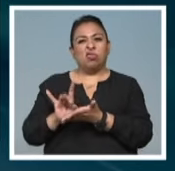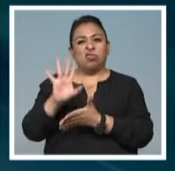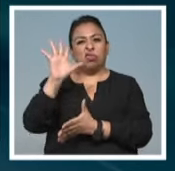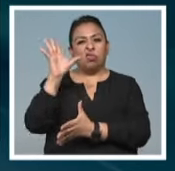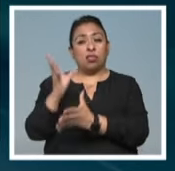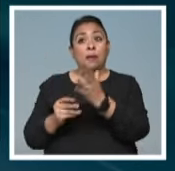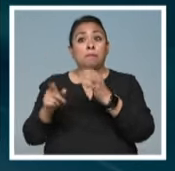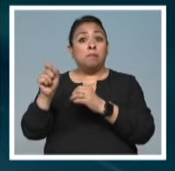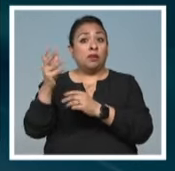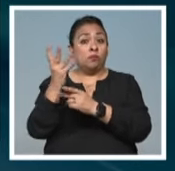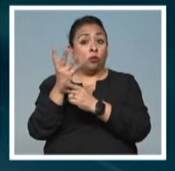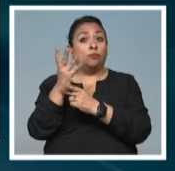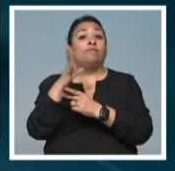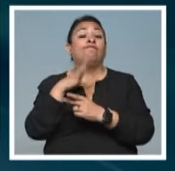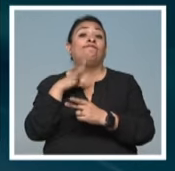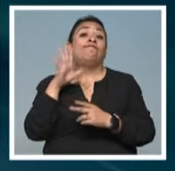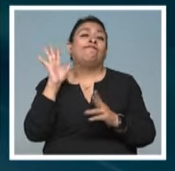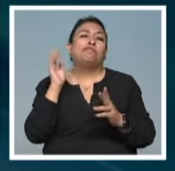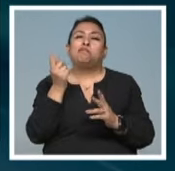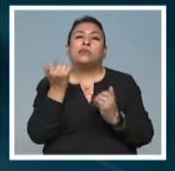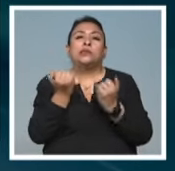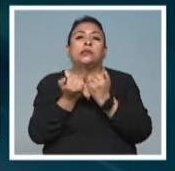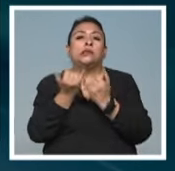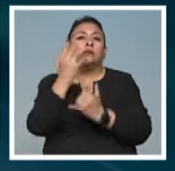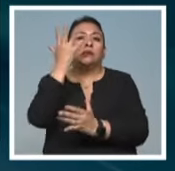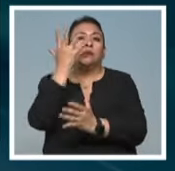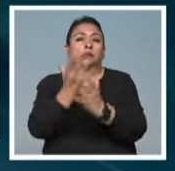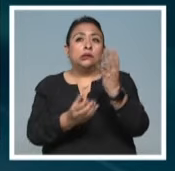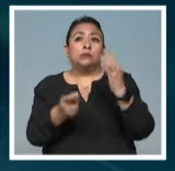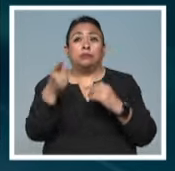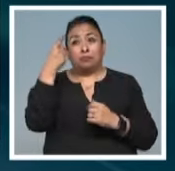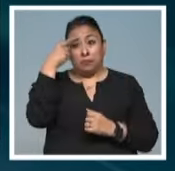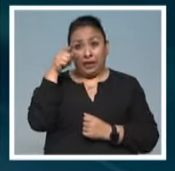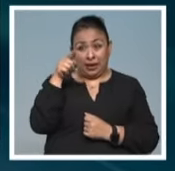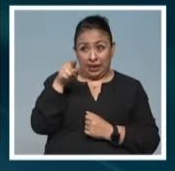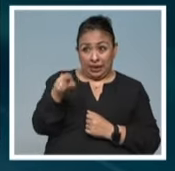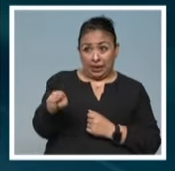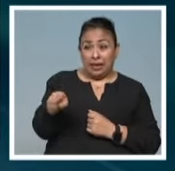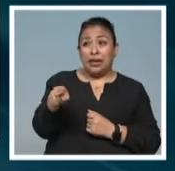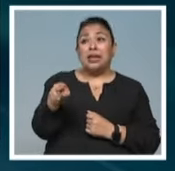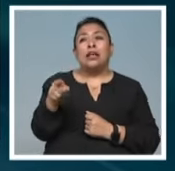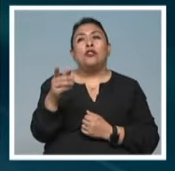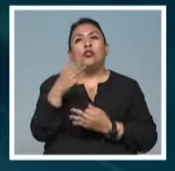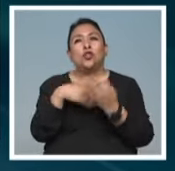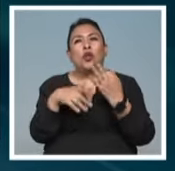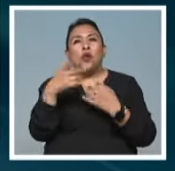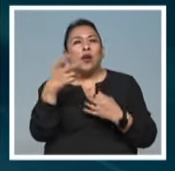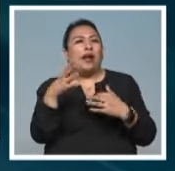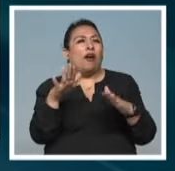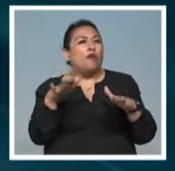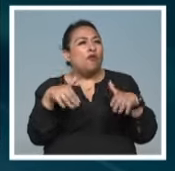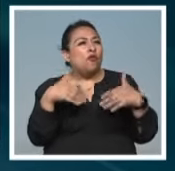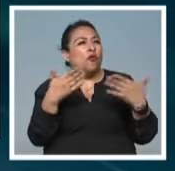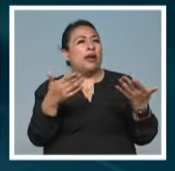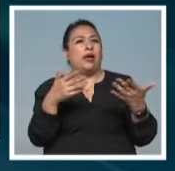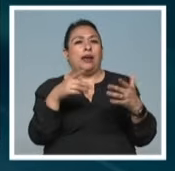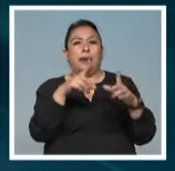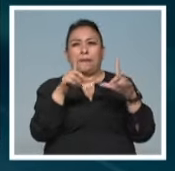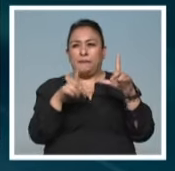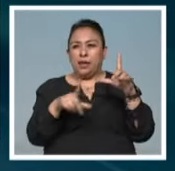pues él mismo fue una suerte de exiliado. Para él toda esta parte de fuera de nuestro país,